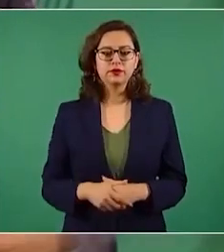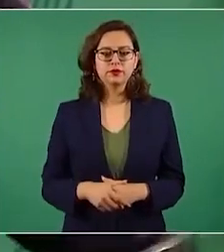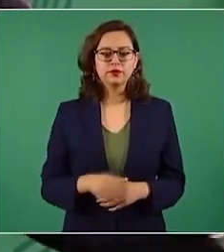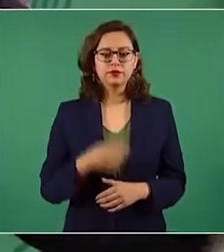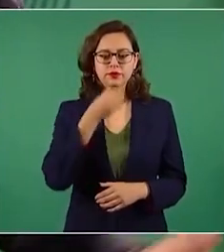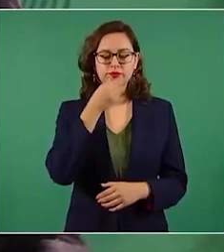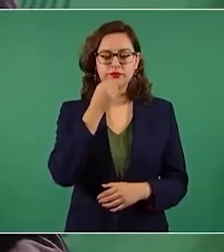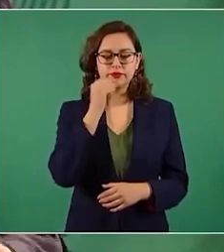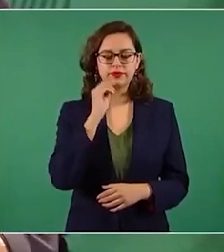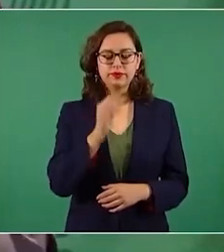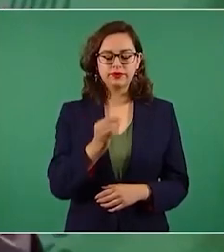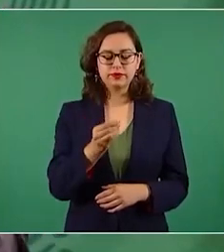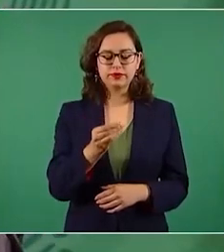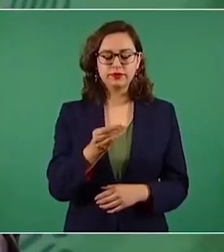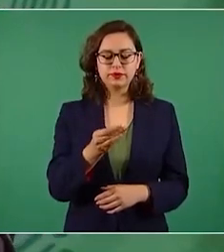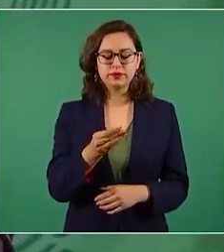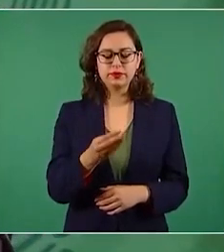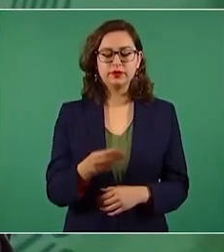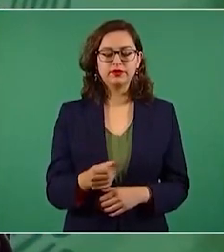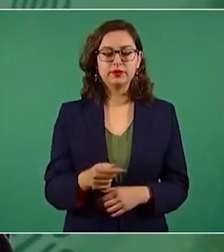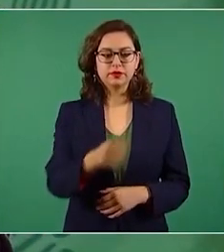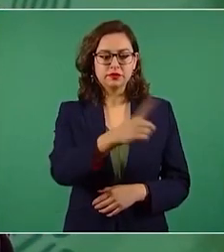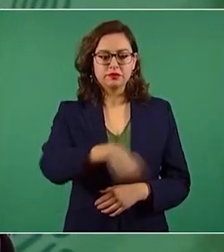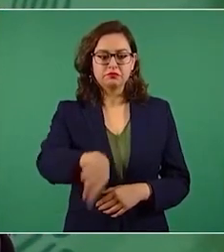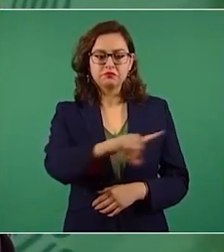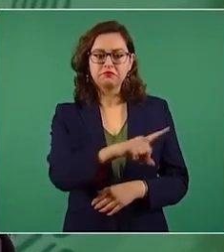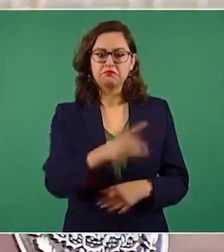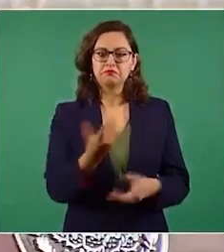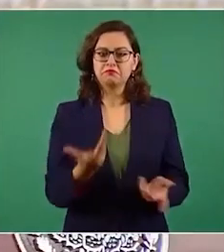evadir su responsabilidad.